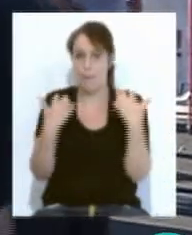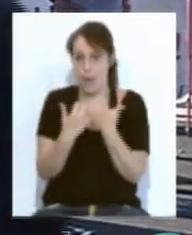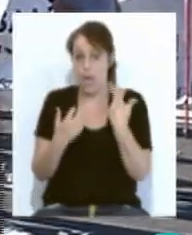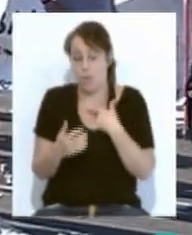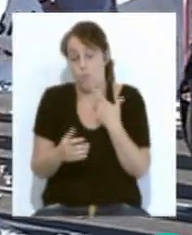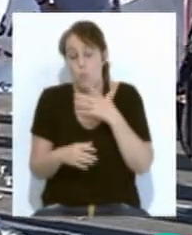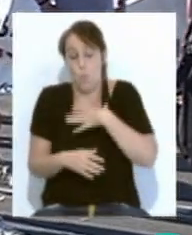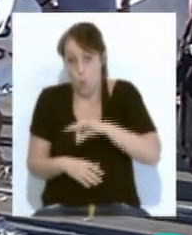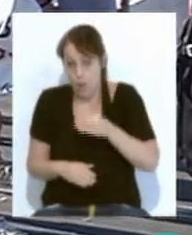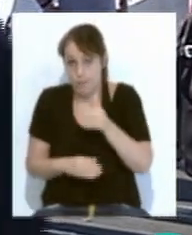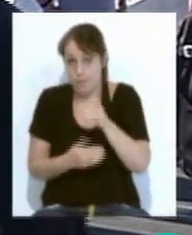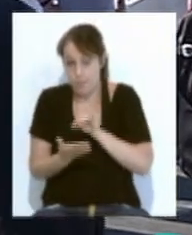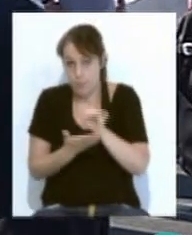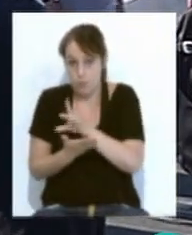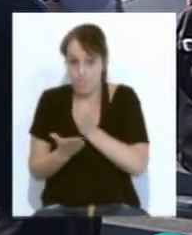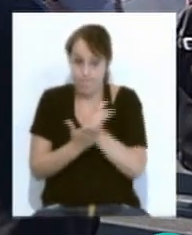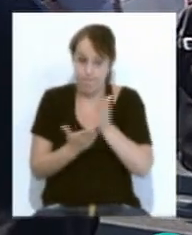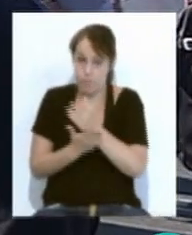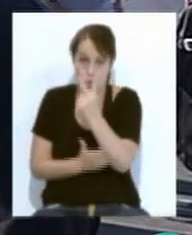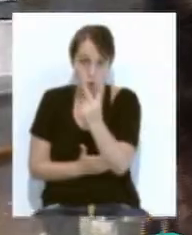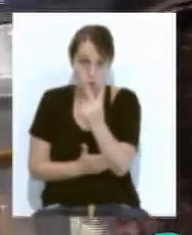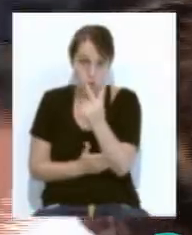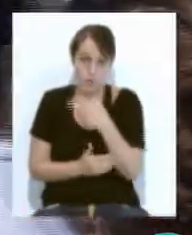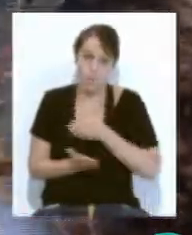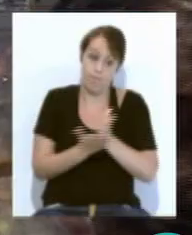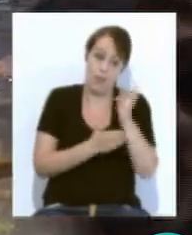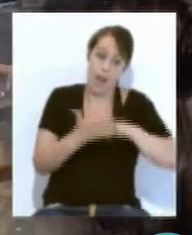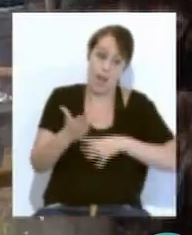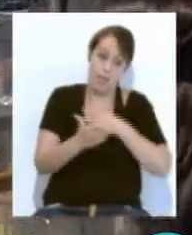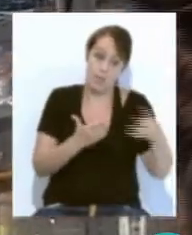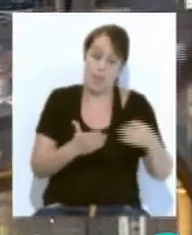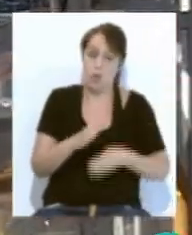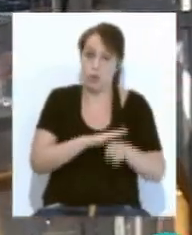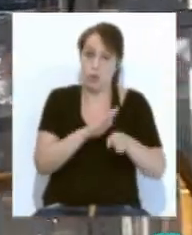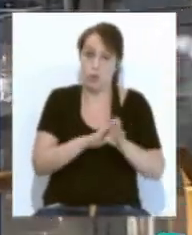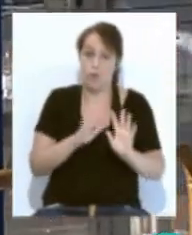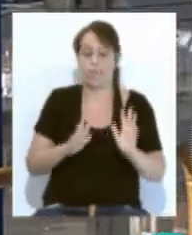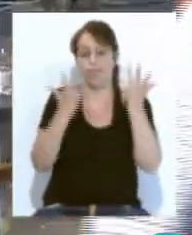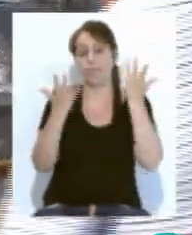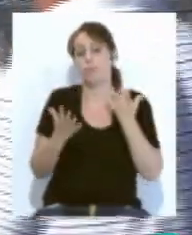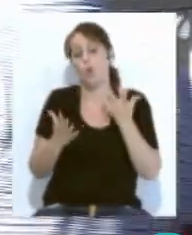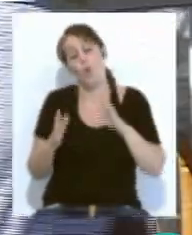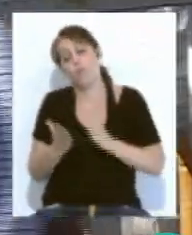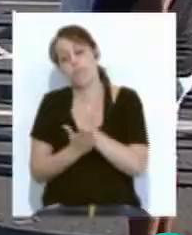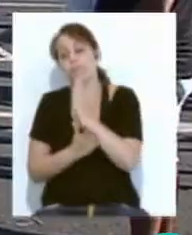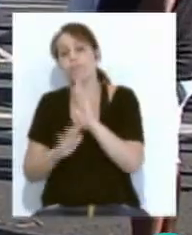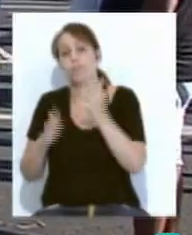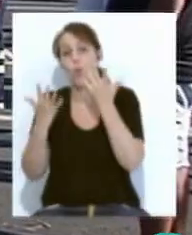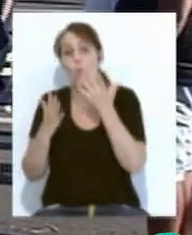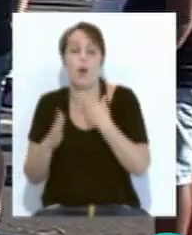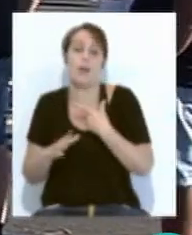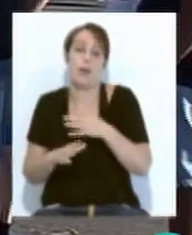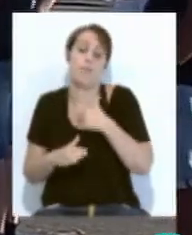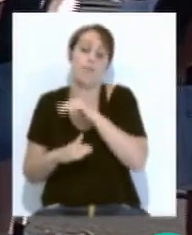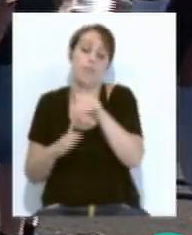más despidos. Existían dos alternativas continuar con el calendario apostar por una huelga indefinida. Esta última es un paso